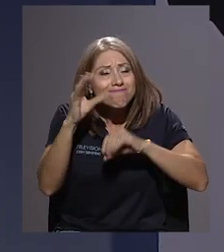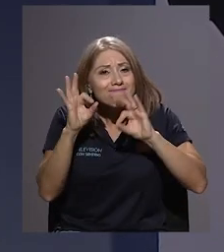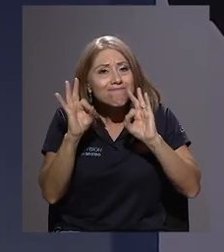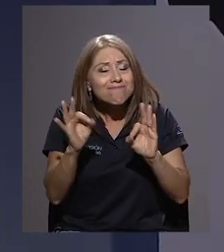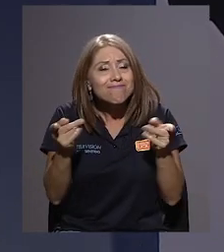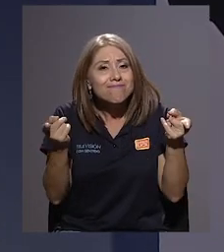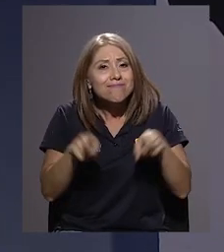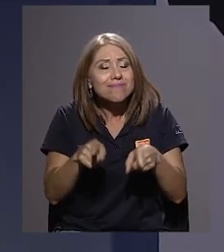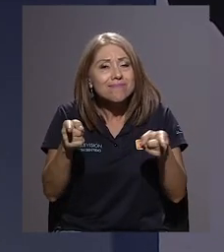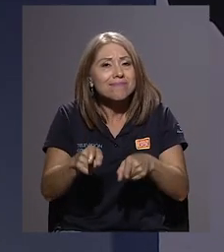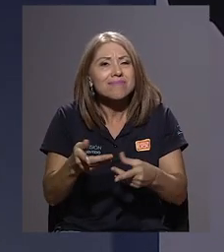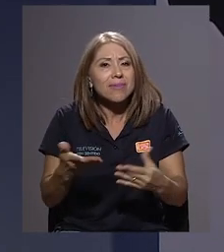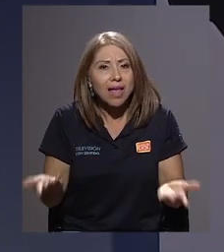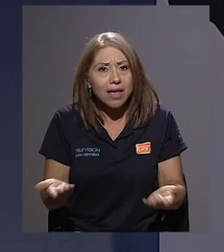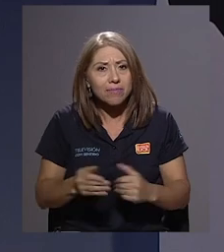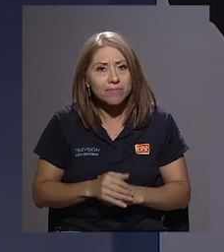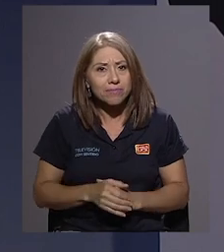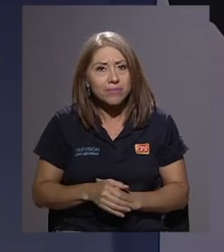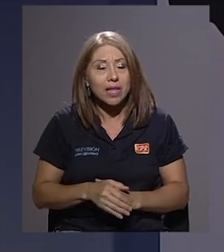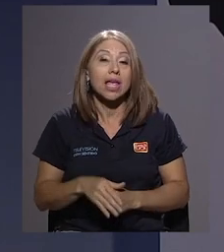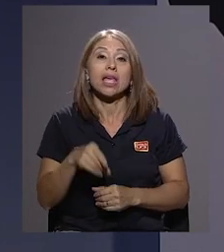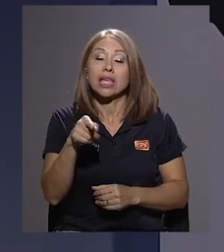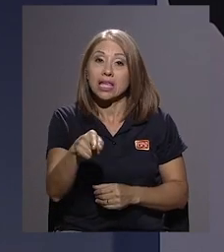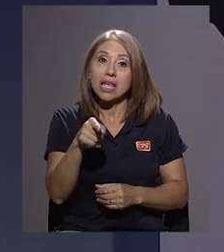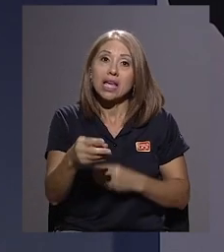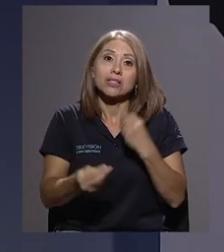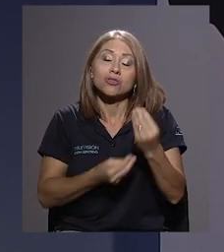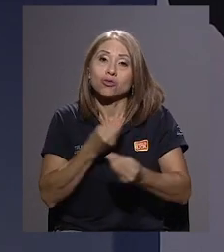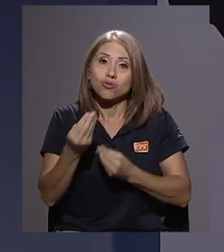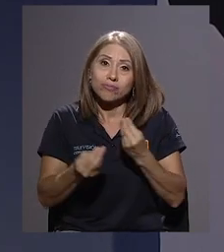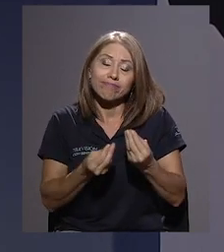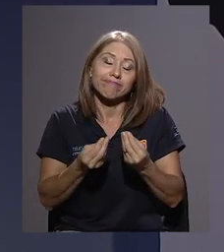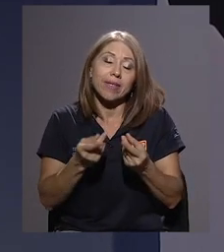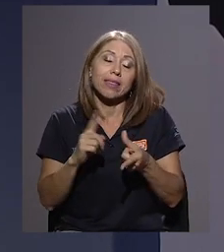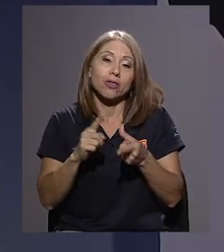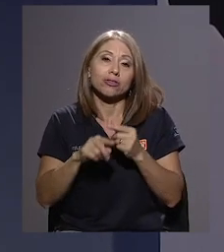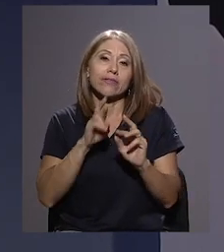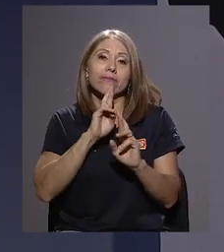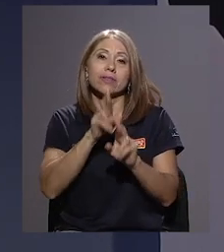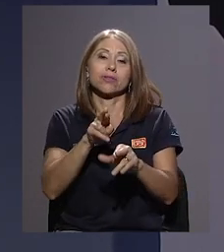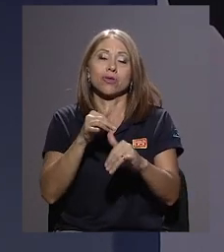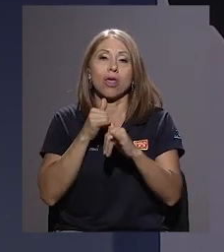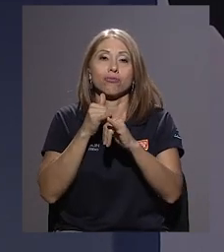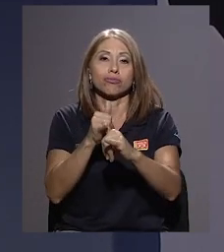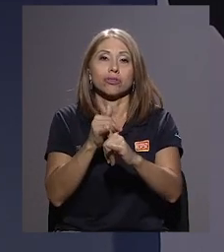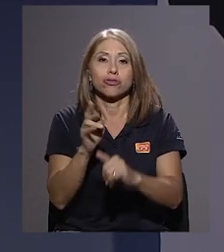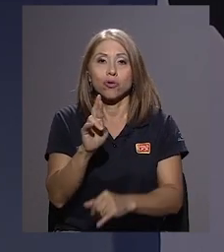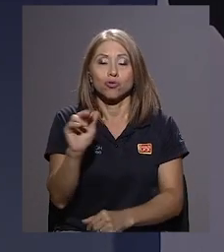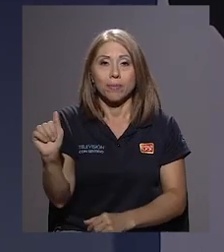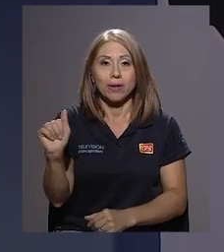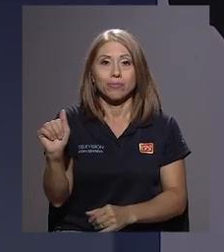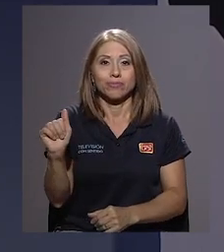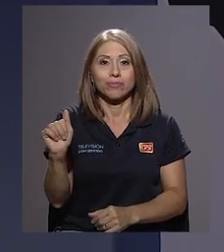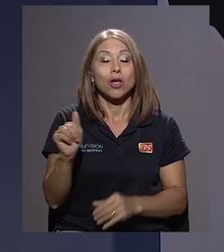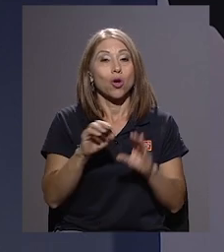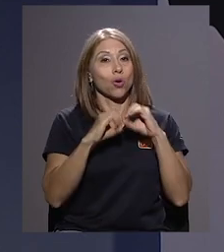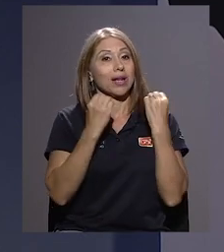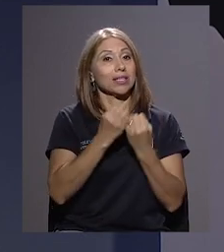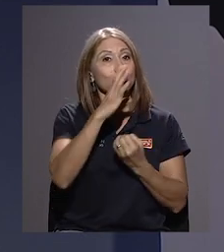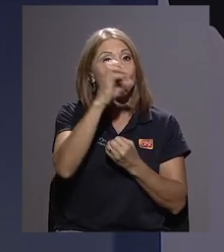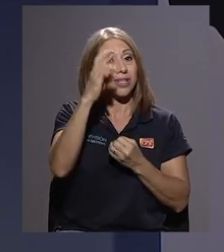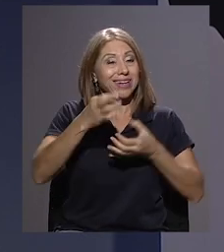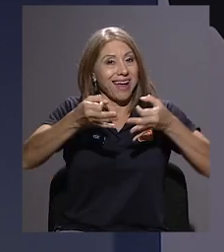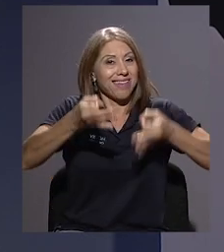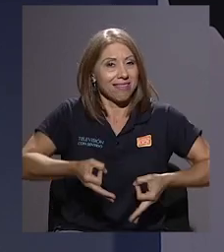qué es lo que está sucediendo. Y cada vez ha detonado, obviamente, en esos recursos que creo que desde Costa